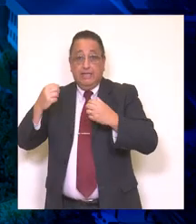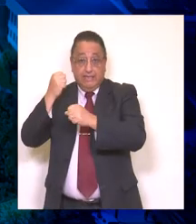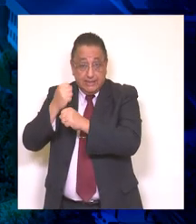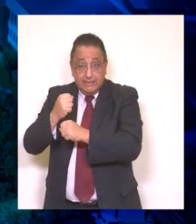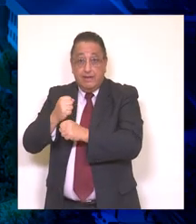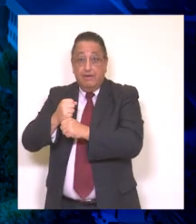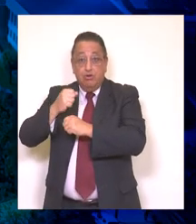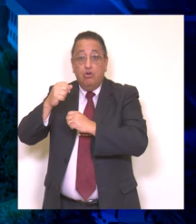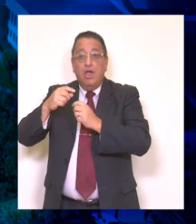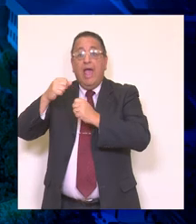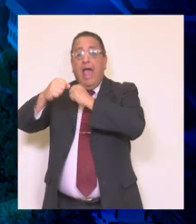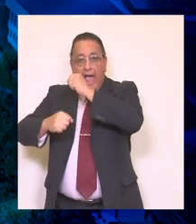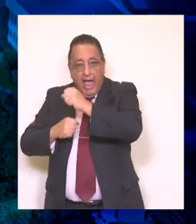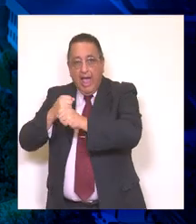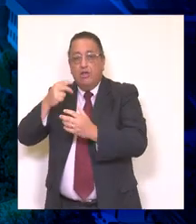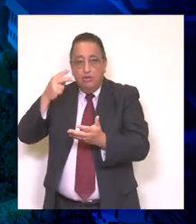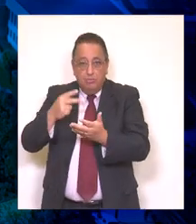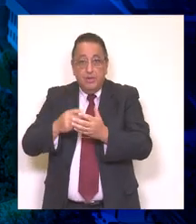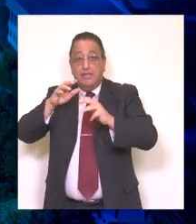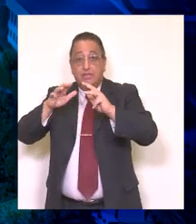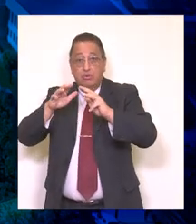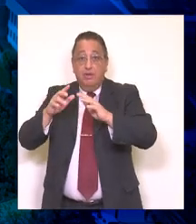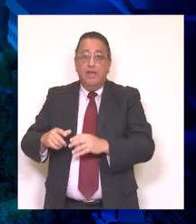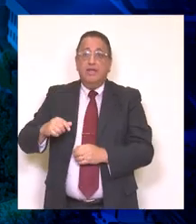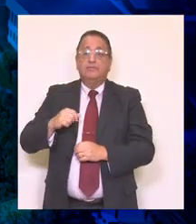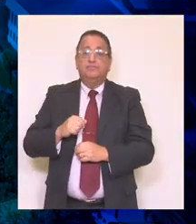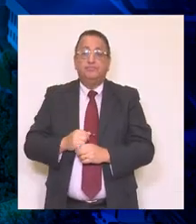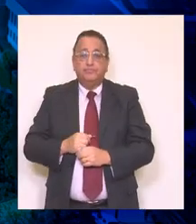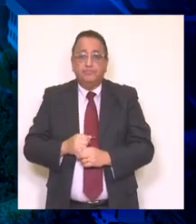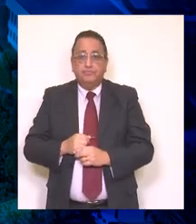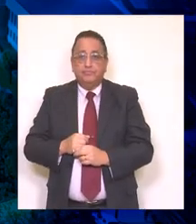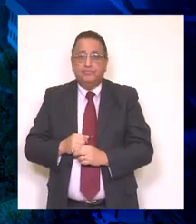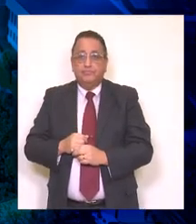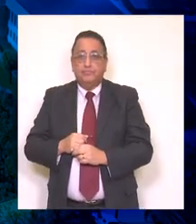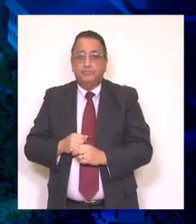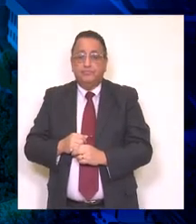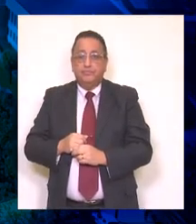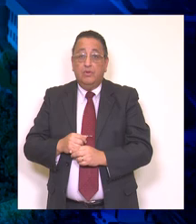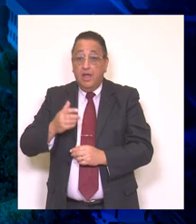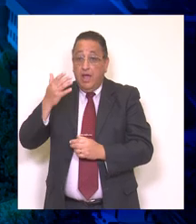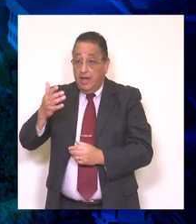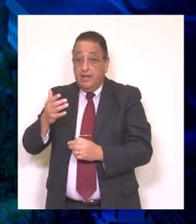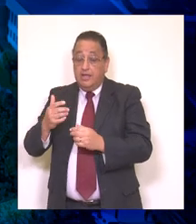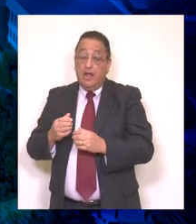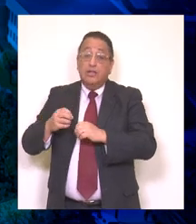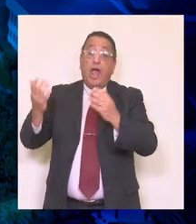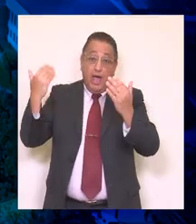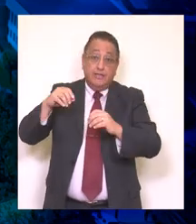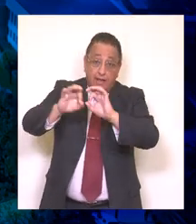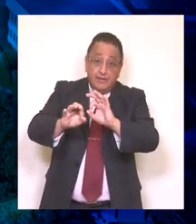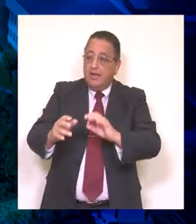gestión anual y de la Marcha General de la Municipalidad respecto del año 2019. Conforme al anterior,